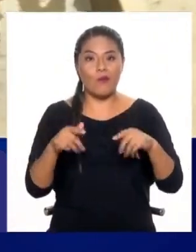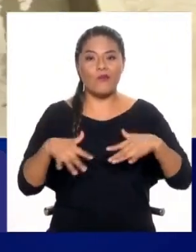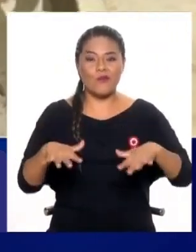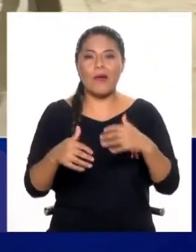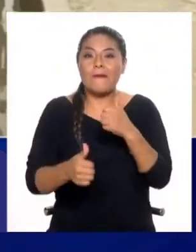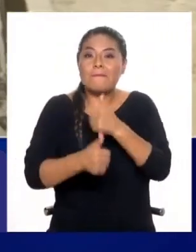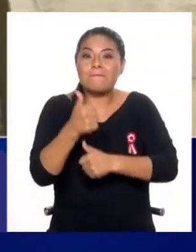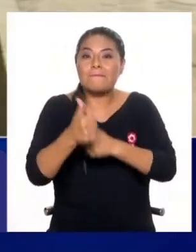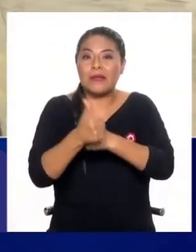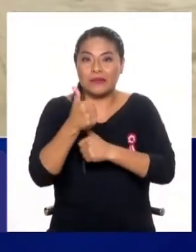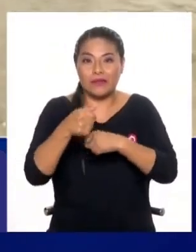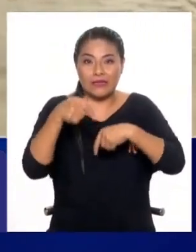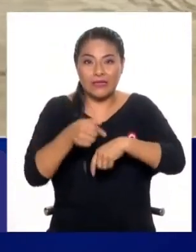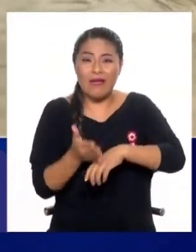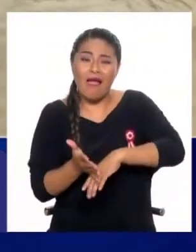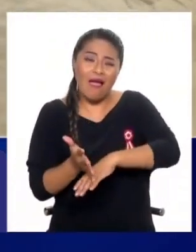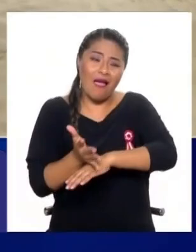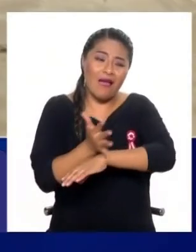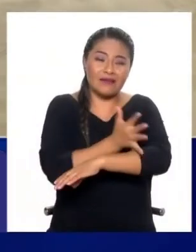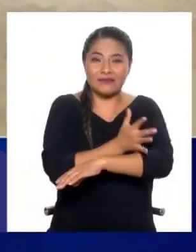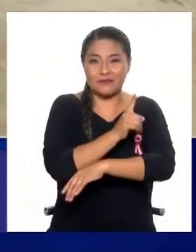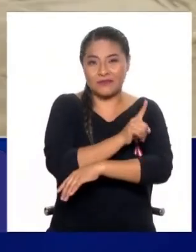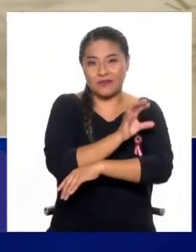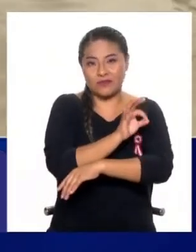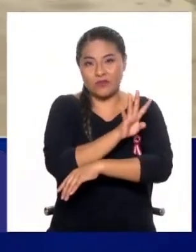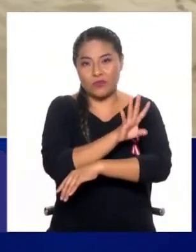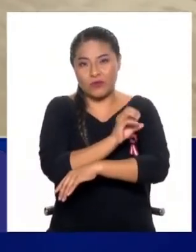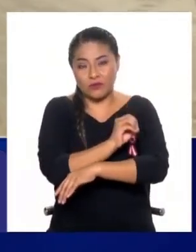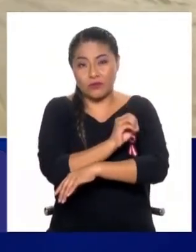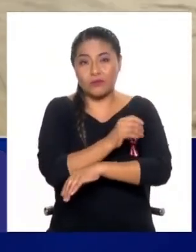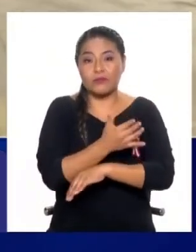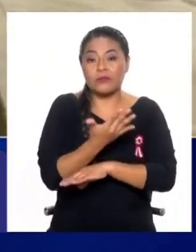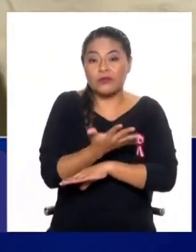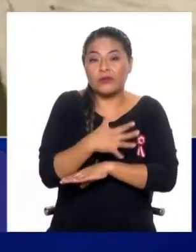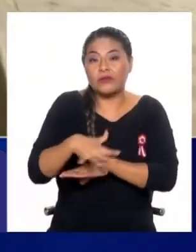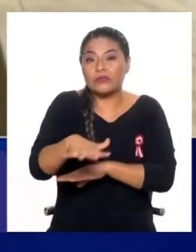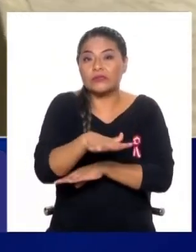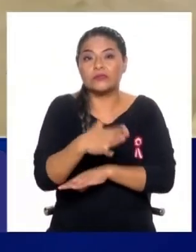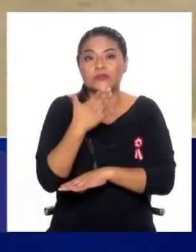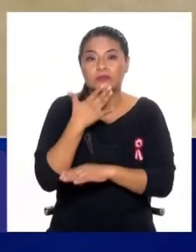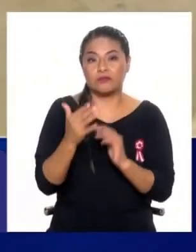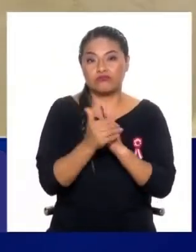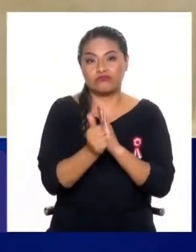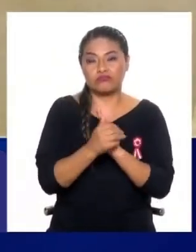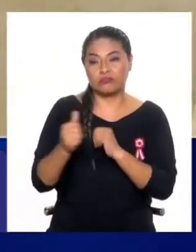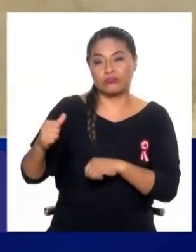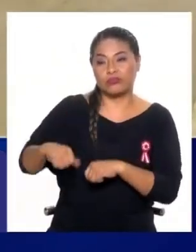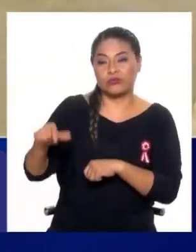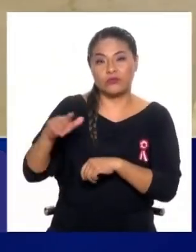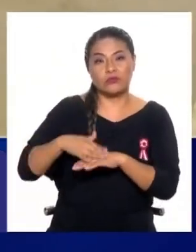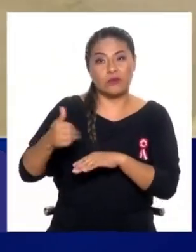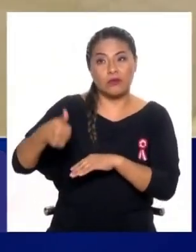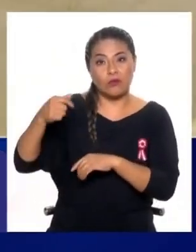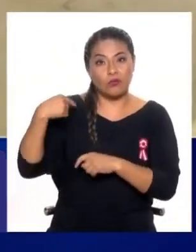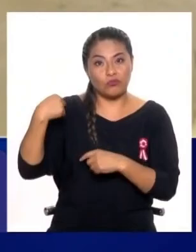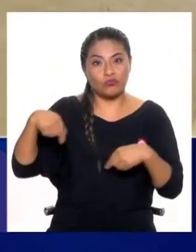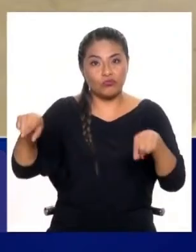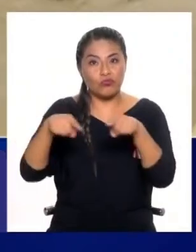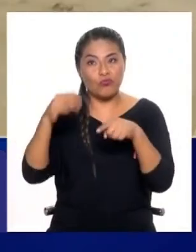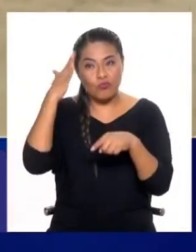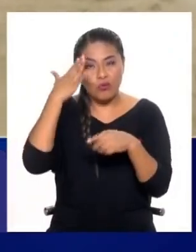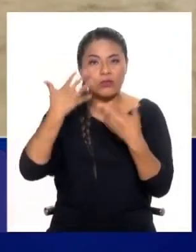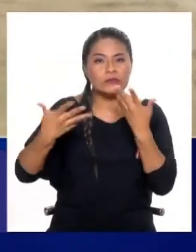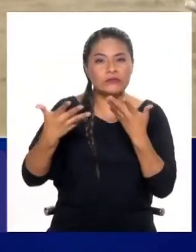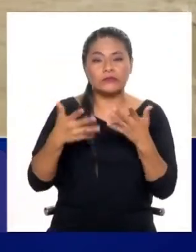Entonces, acá lo que necesitamos es, primera acción y es competencia directa de las municipalidades, de los gobiernos locales, es ya no